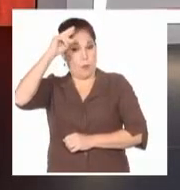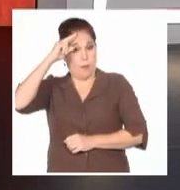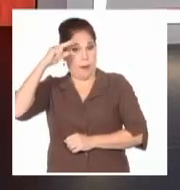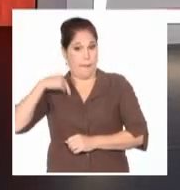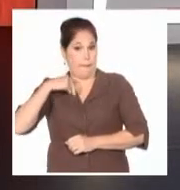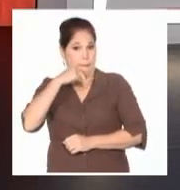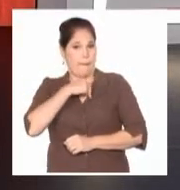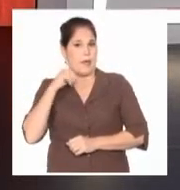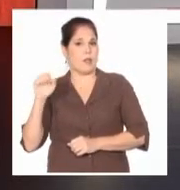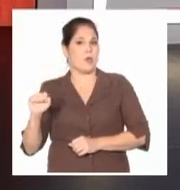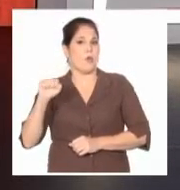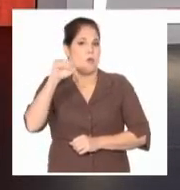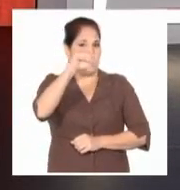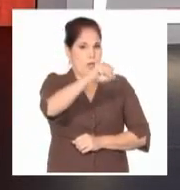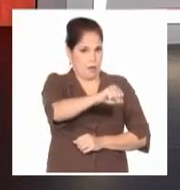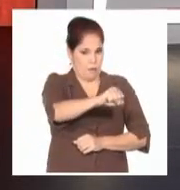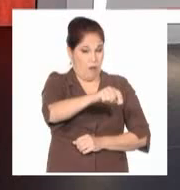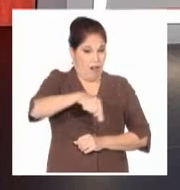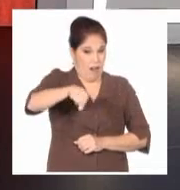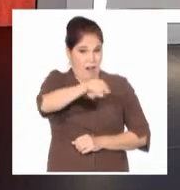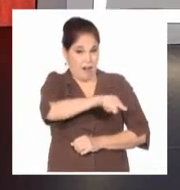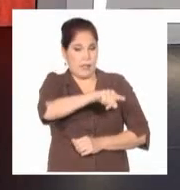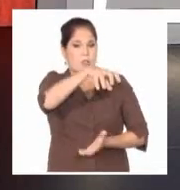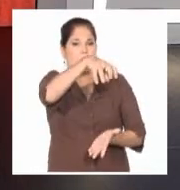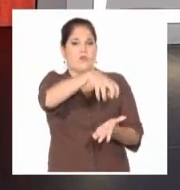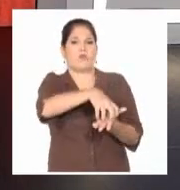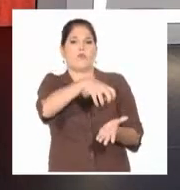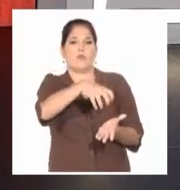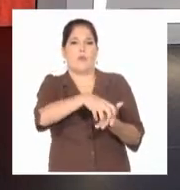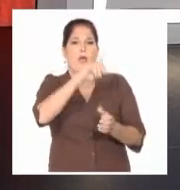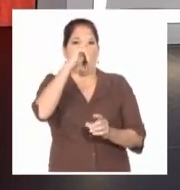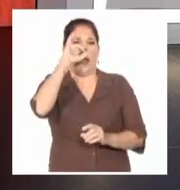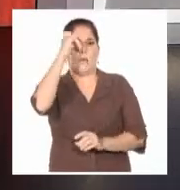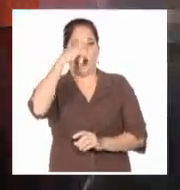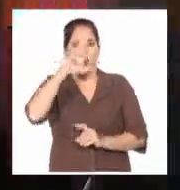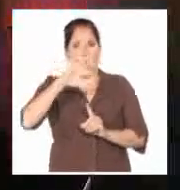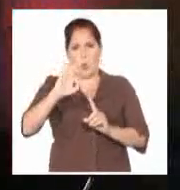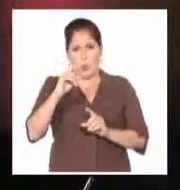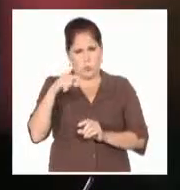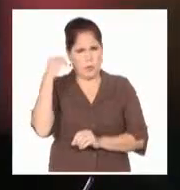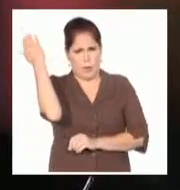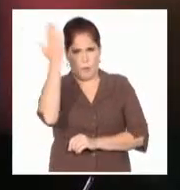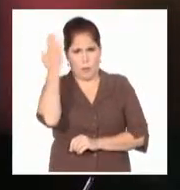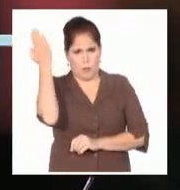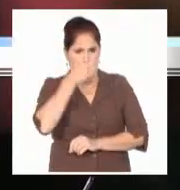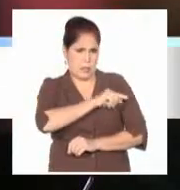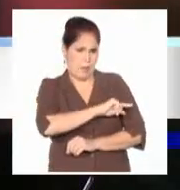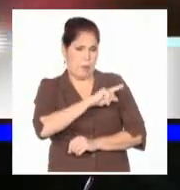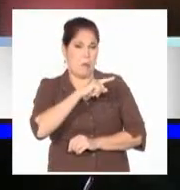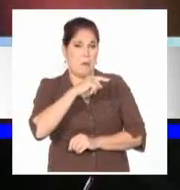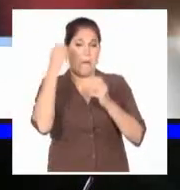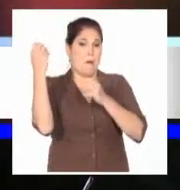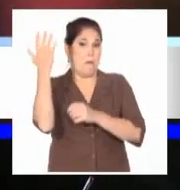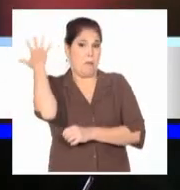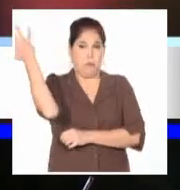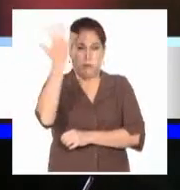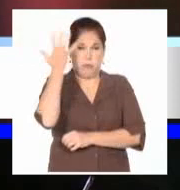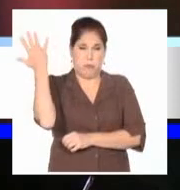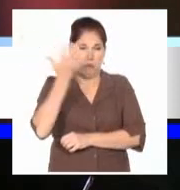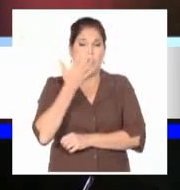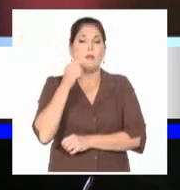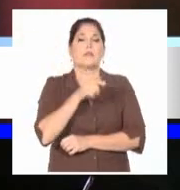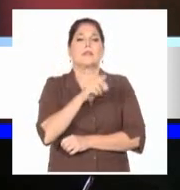la emergencia sanitaria en la ciudad de Acapulco, devastada, como usted sabe, por el ciclón Otis. El gobierno de la mayor de las Antillas envió